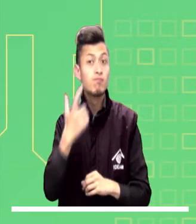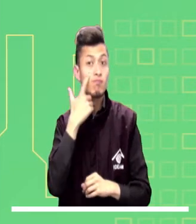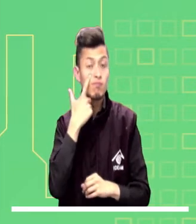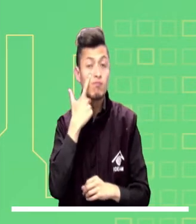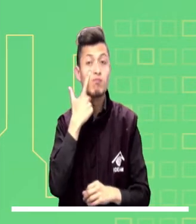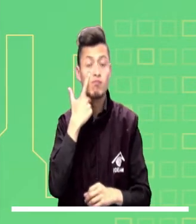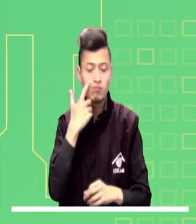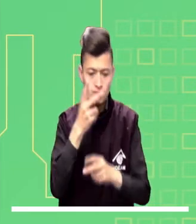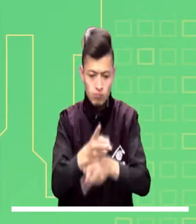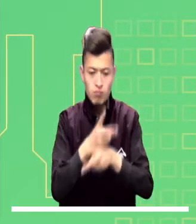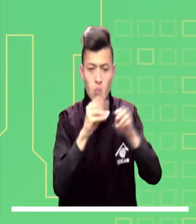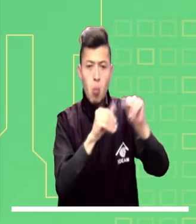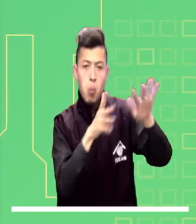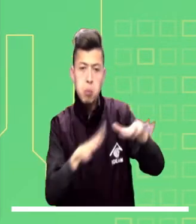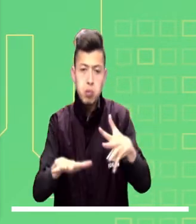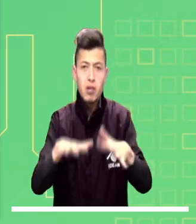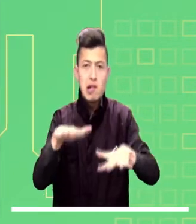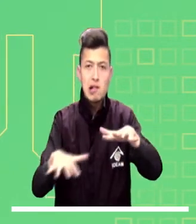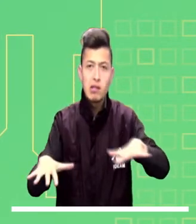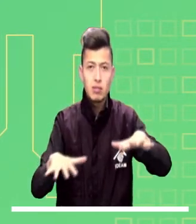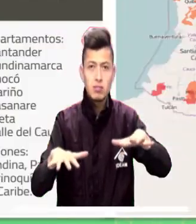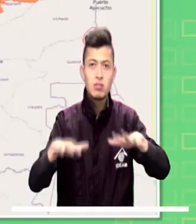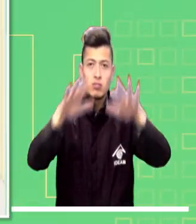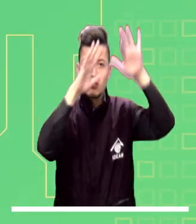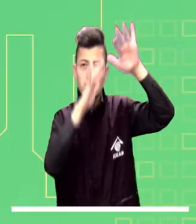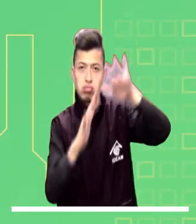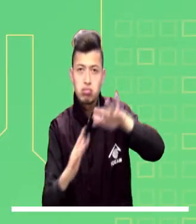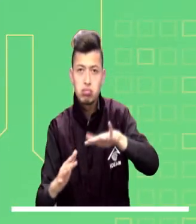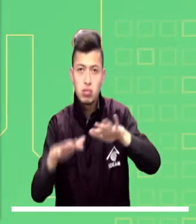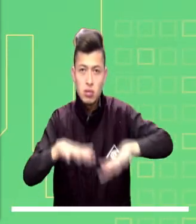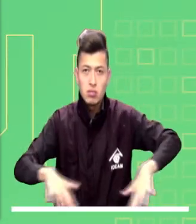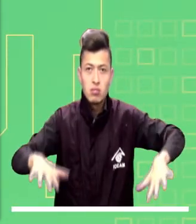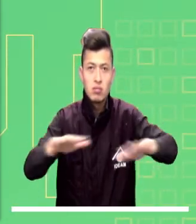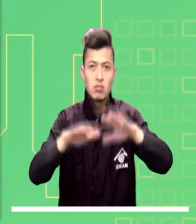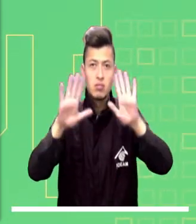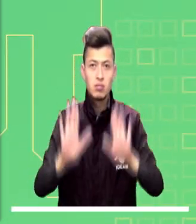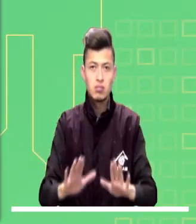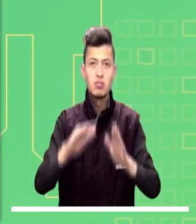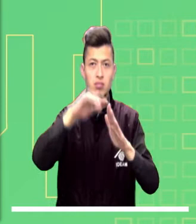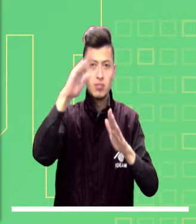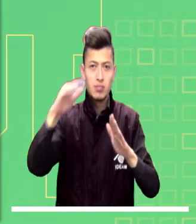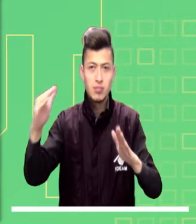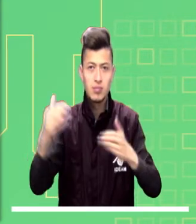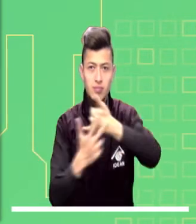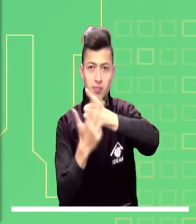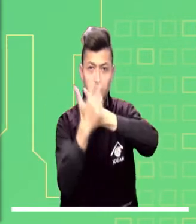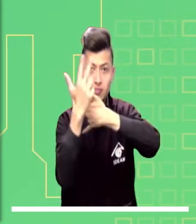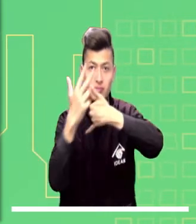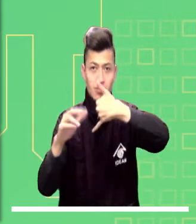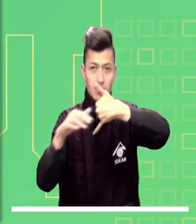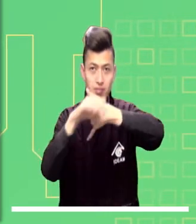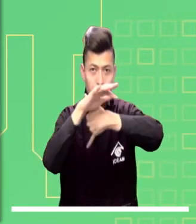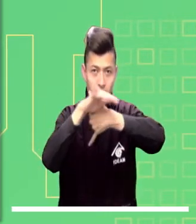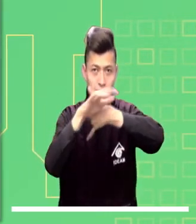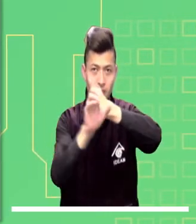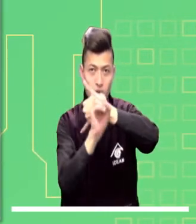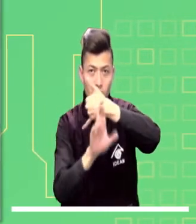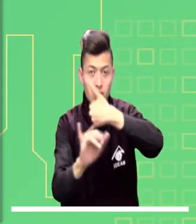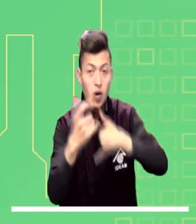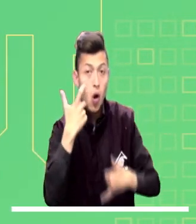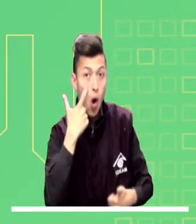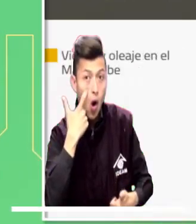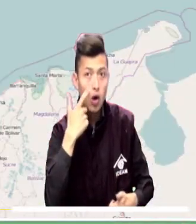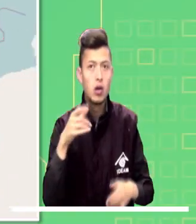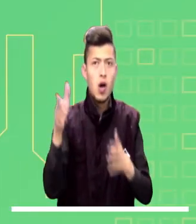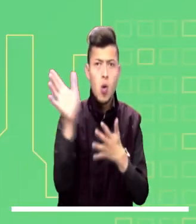forestales en Albania, Manaure y Uribia en la Guajira. Es alta la probabilidad de deslizamientos de tierra en zonas inestables y de alta